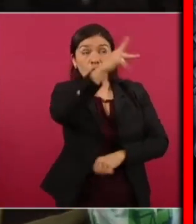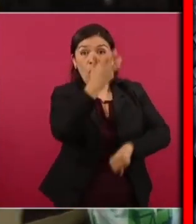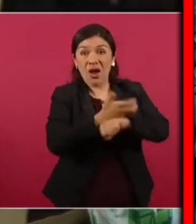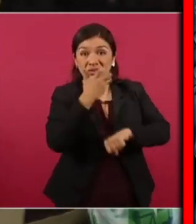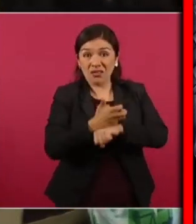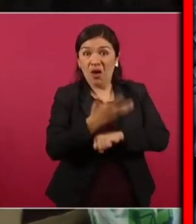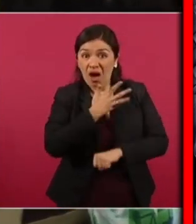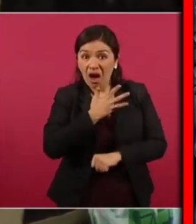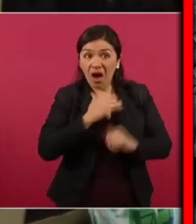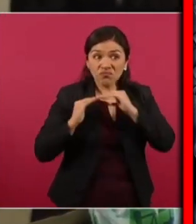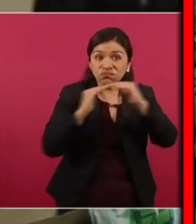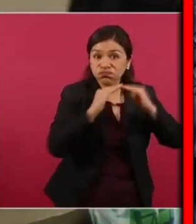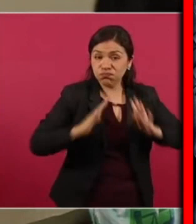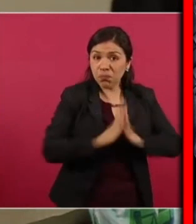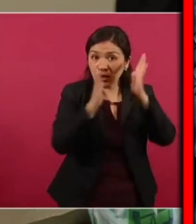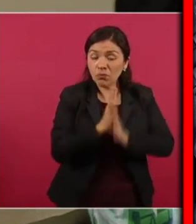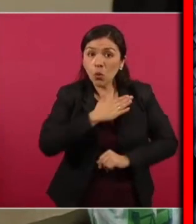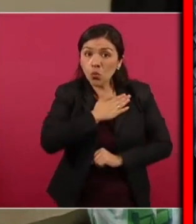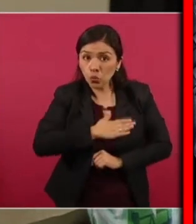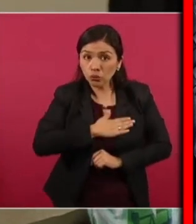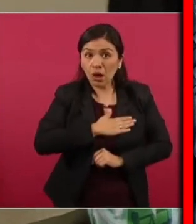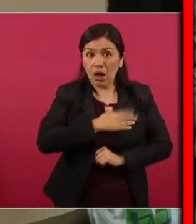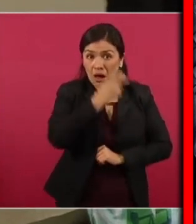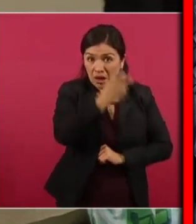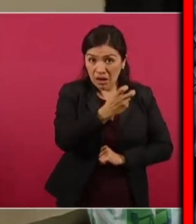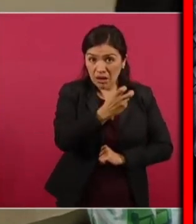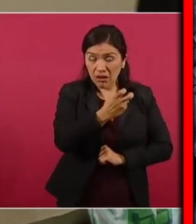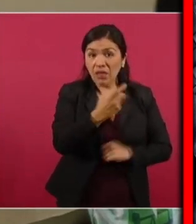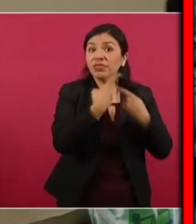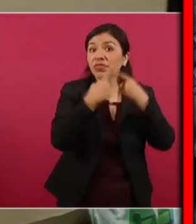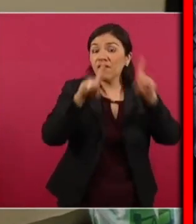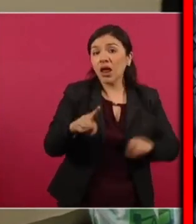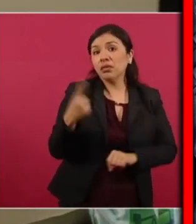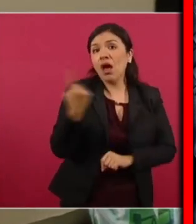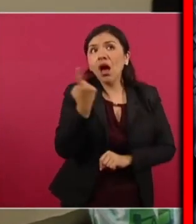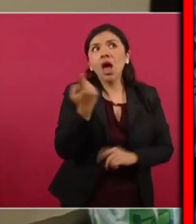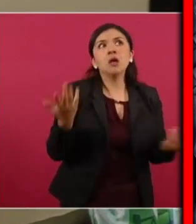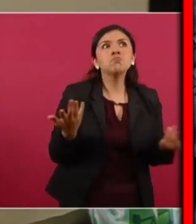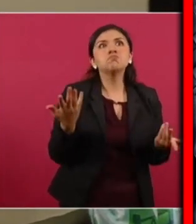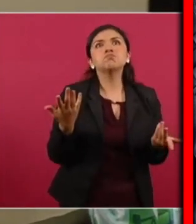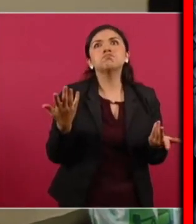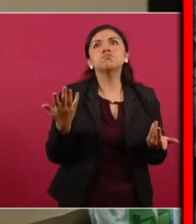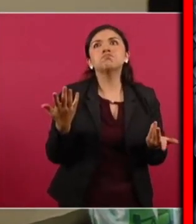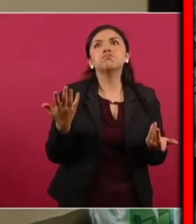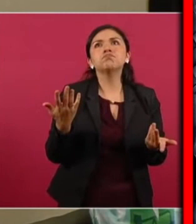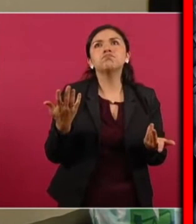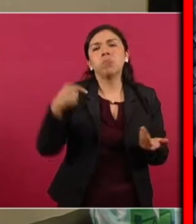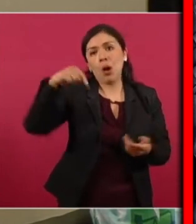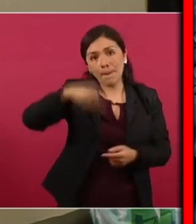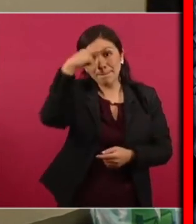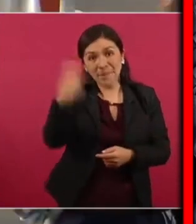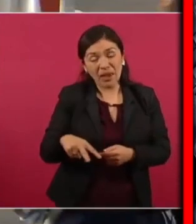para promover la democracia es diferente a la de diplomacia de México